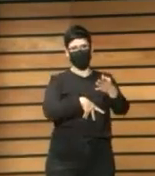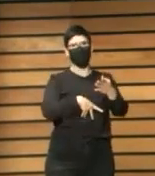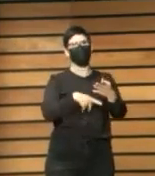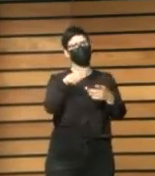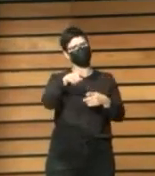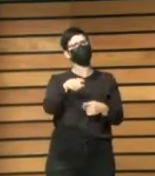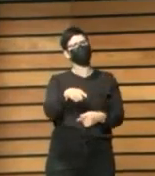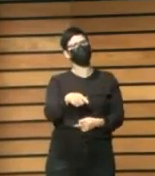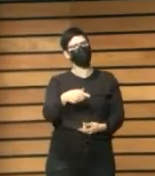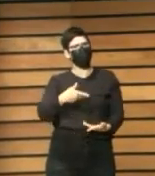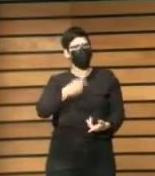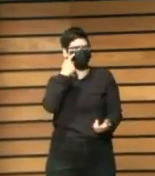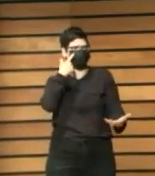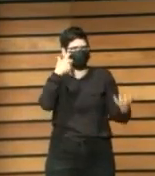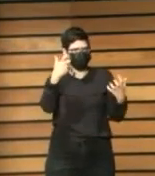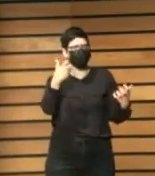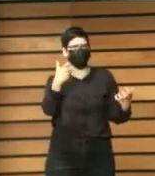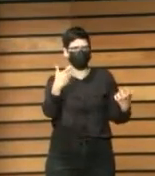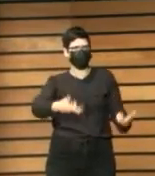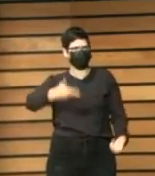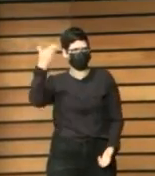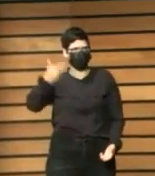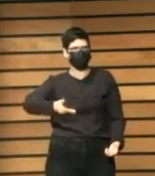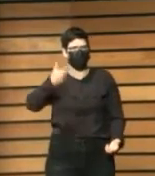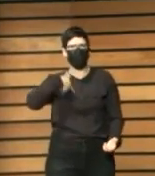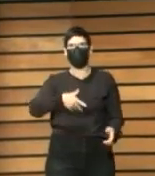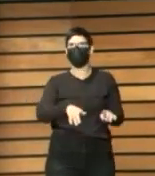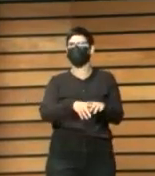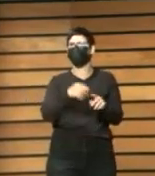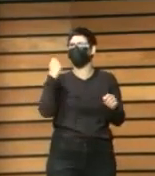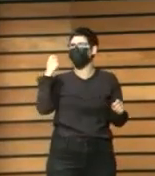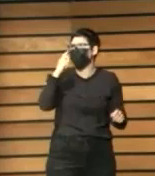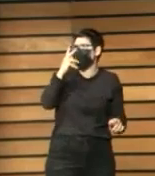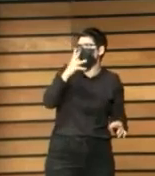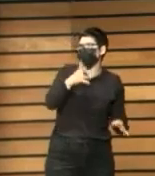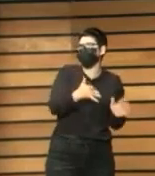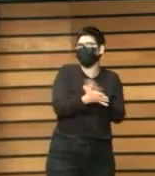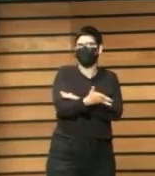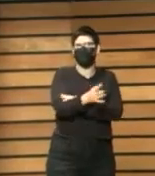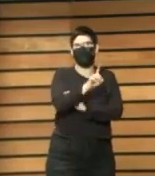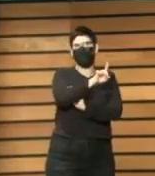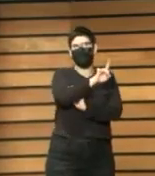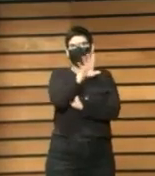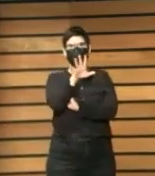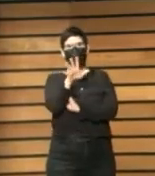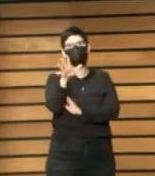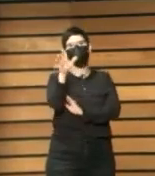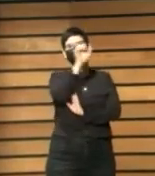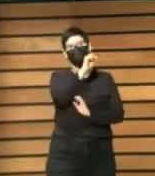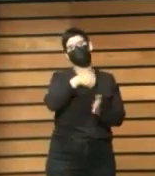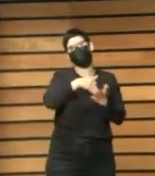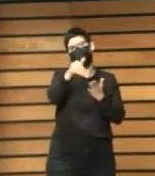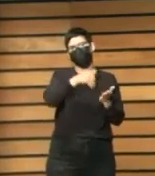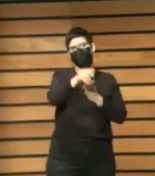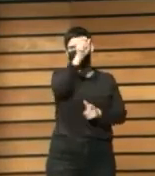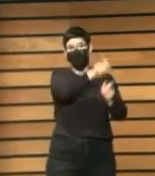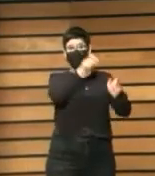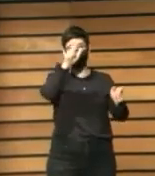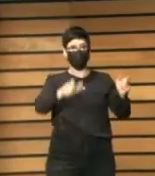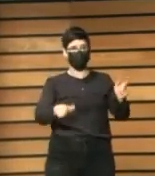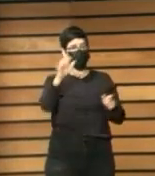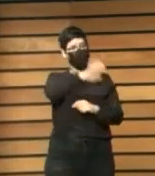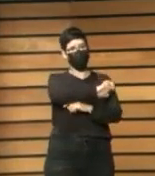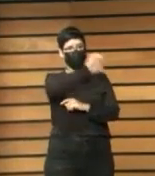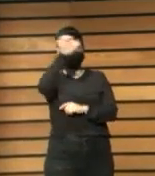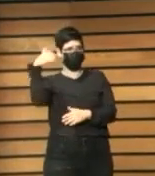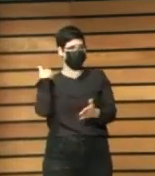tal forma que había como 15 millones decían ya de europeos certificados pero en España realmente